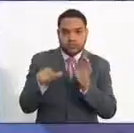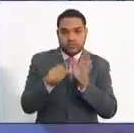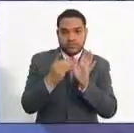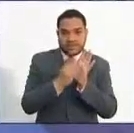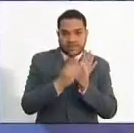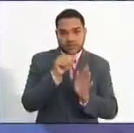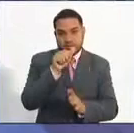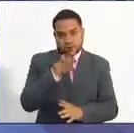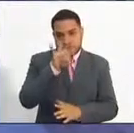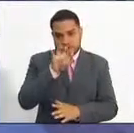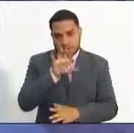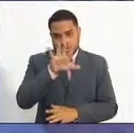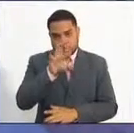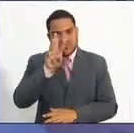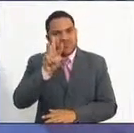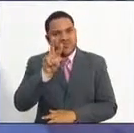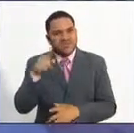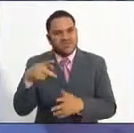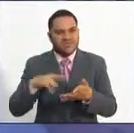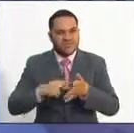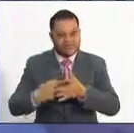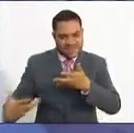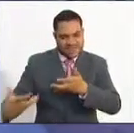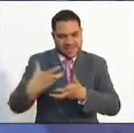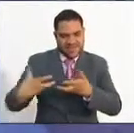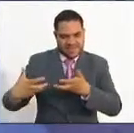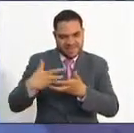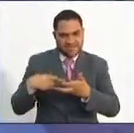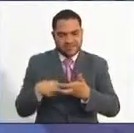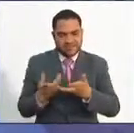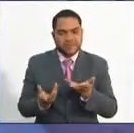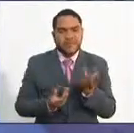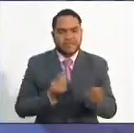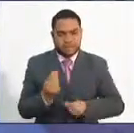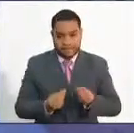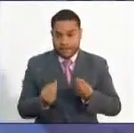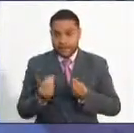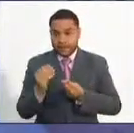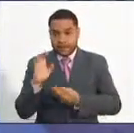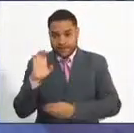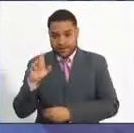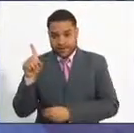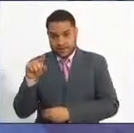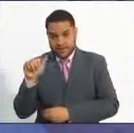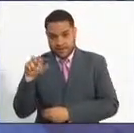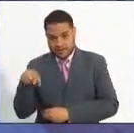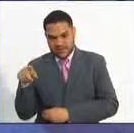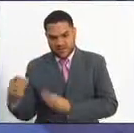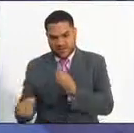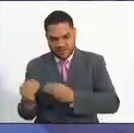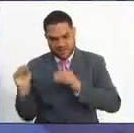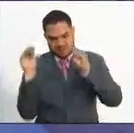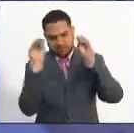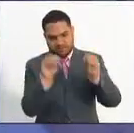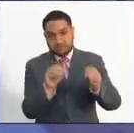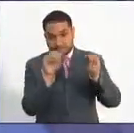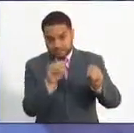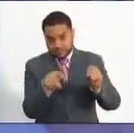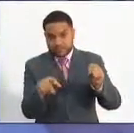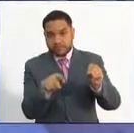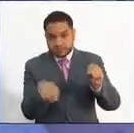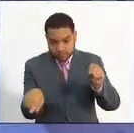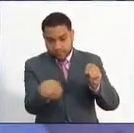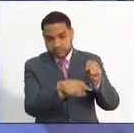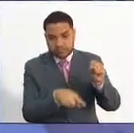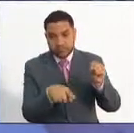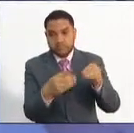que lo hemos llamado decreto de sistemas y desde la formación que da la Escuela Superior de Administración Pública contribuye a